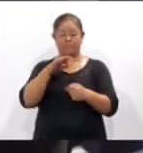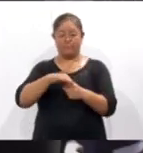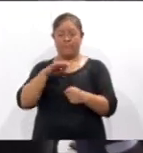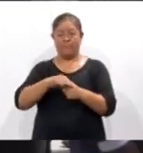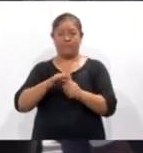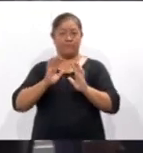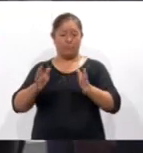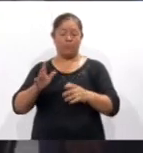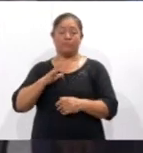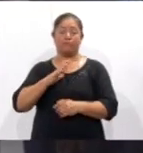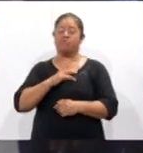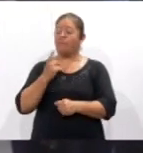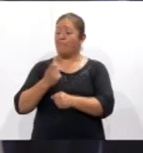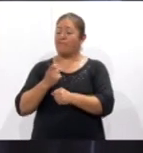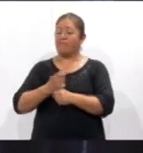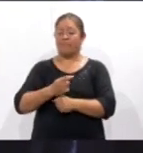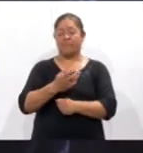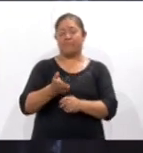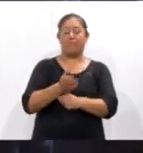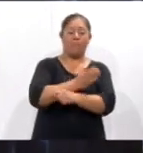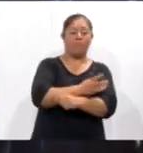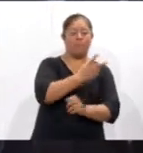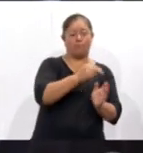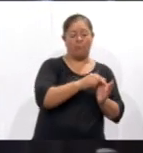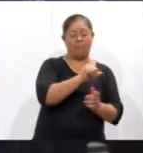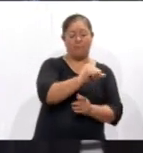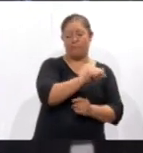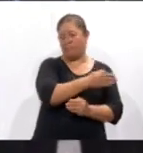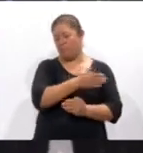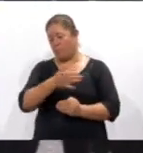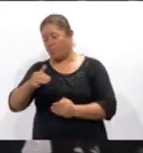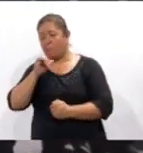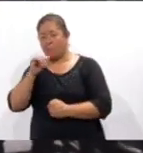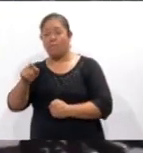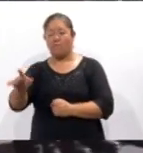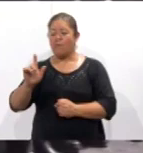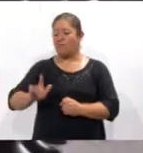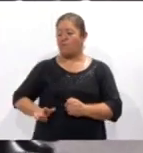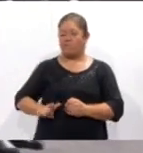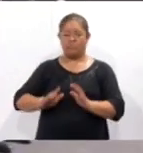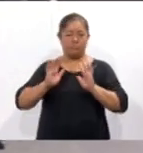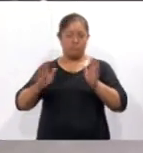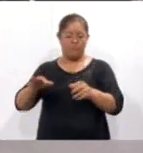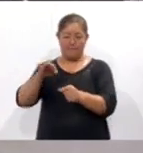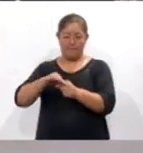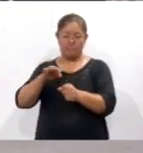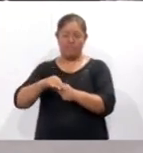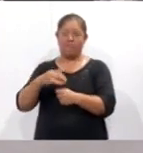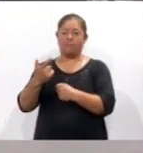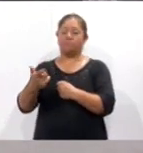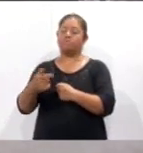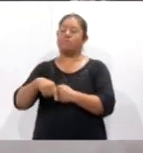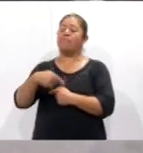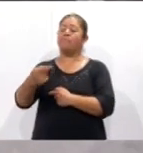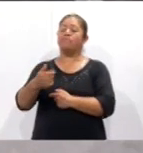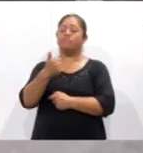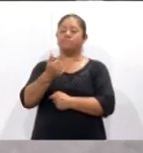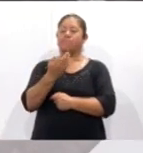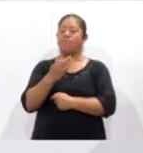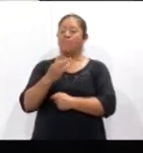primeras desde 2016. Debe ceder el poder a un gobierno electo a más tardar el 6 de febrero de